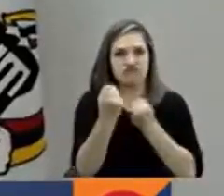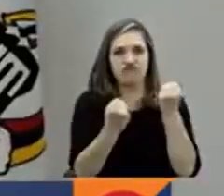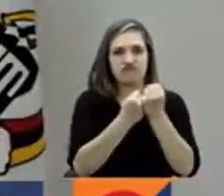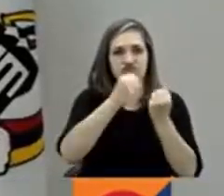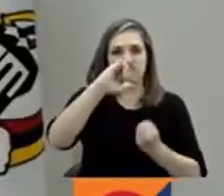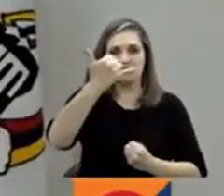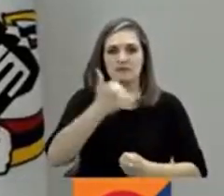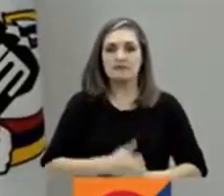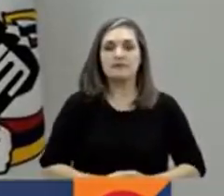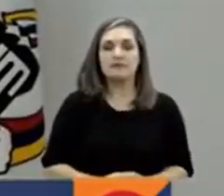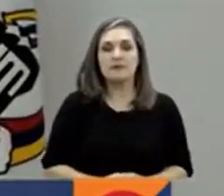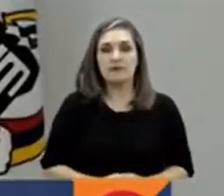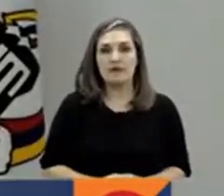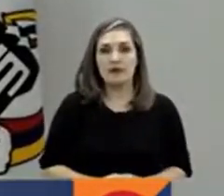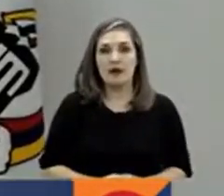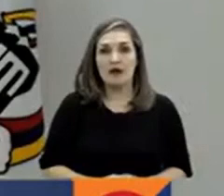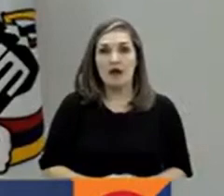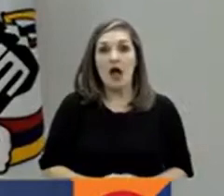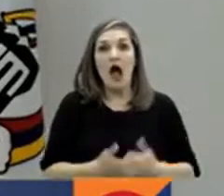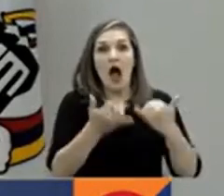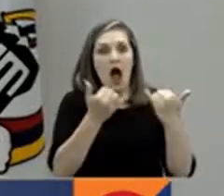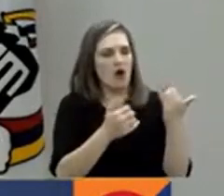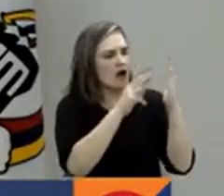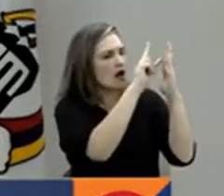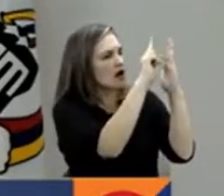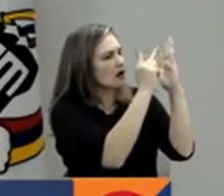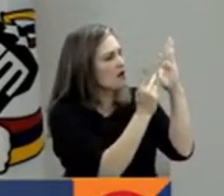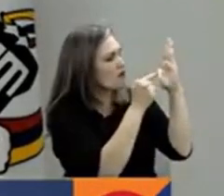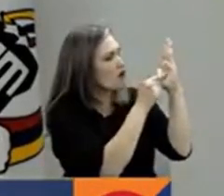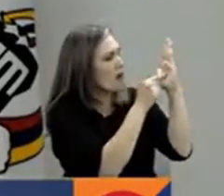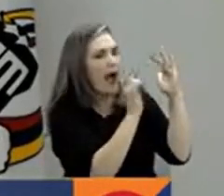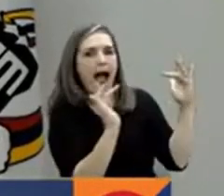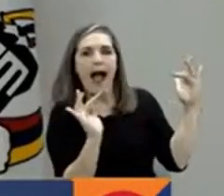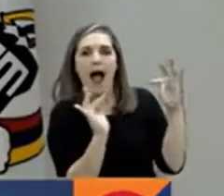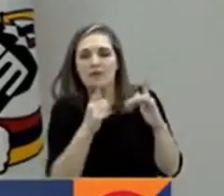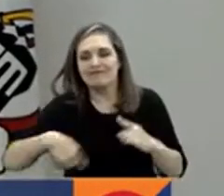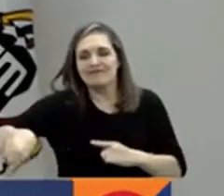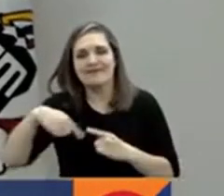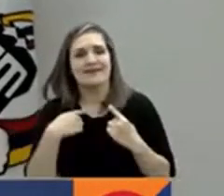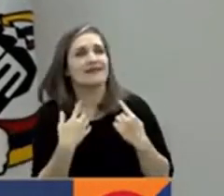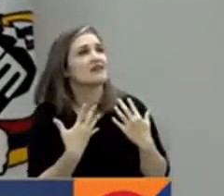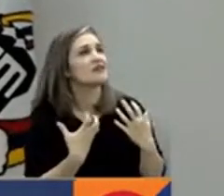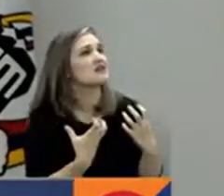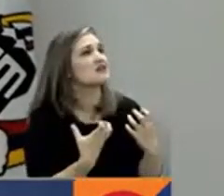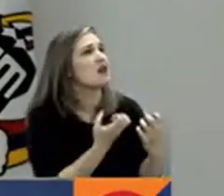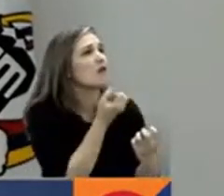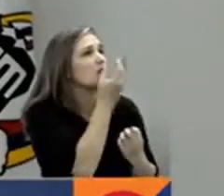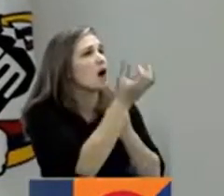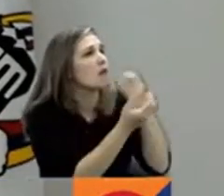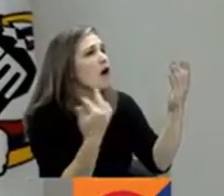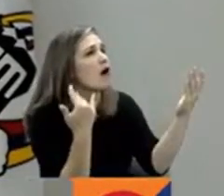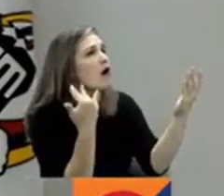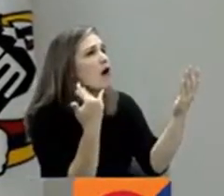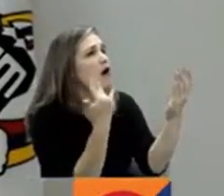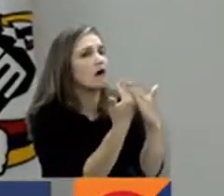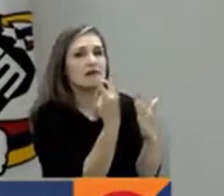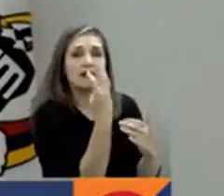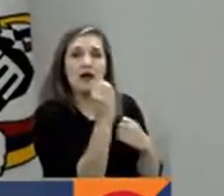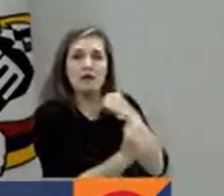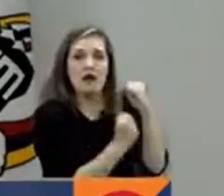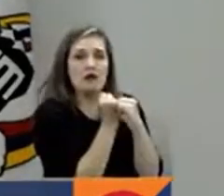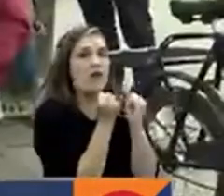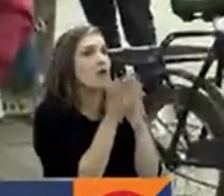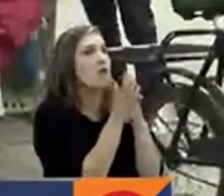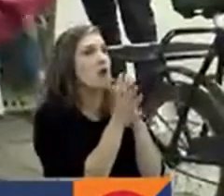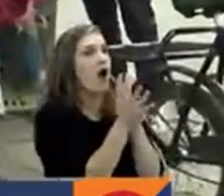Esta reforma interpreta los principales anhelos de cambio que hemos expresado en los últimos 30 años sobre este